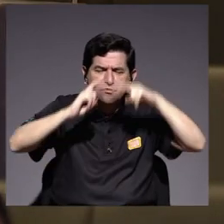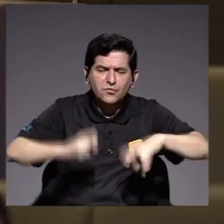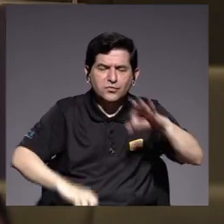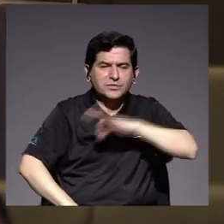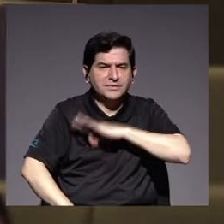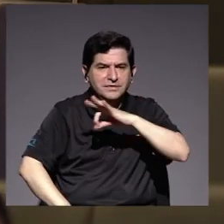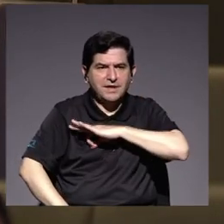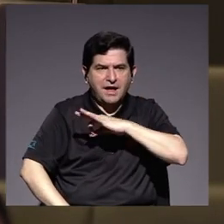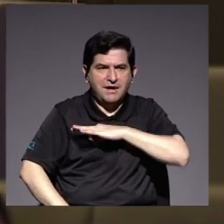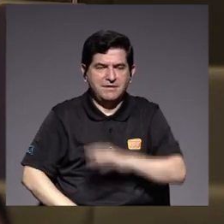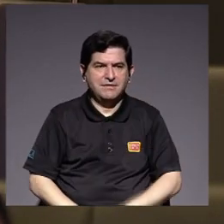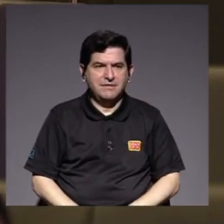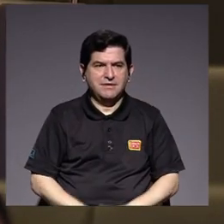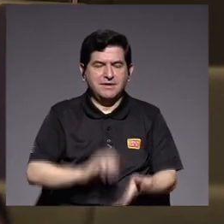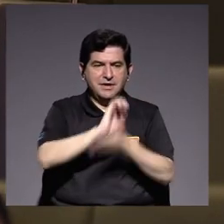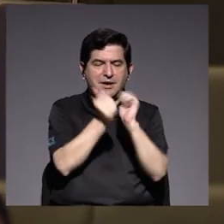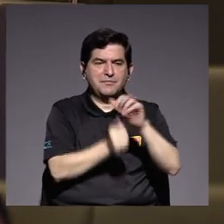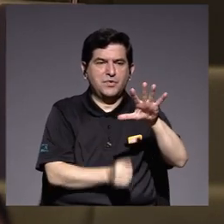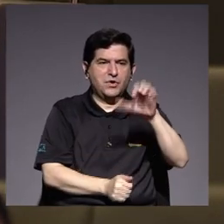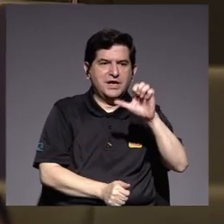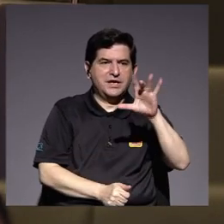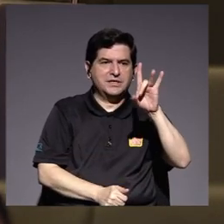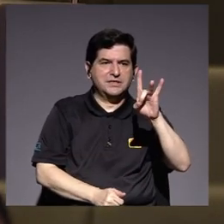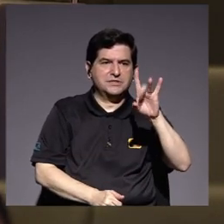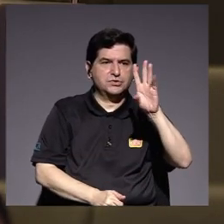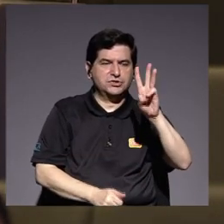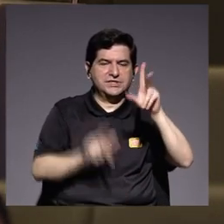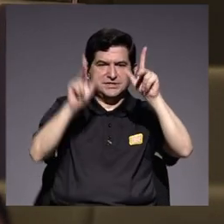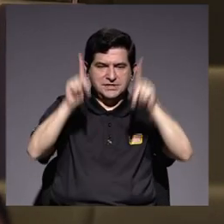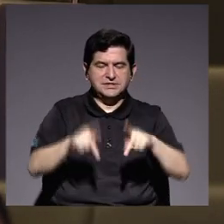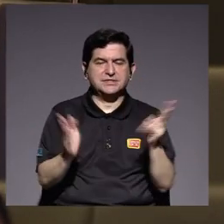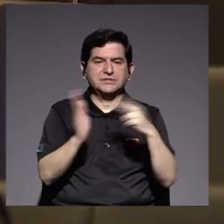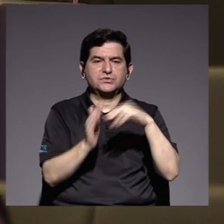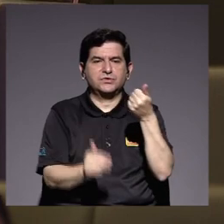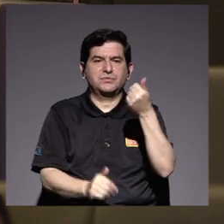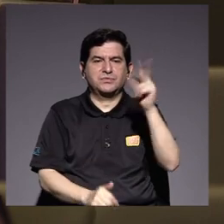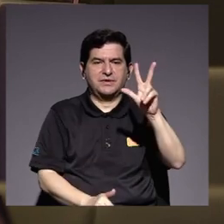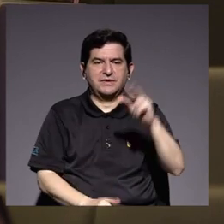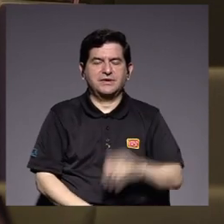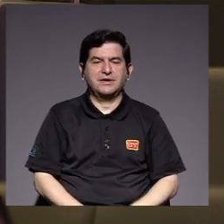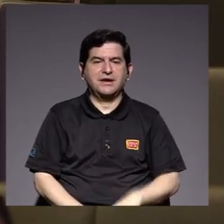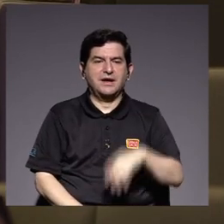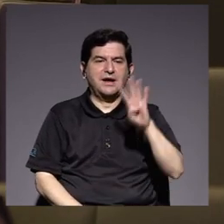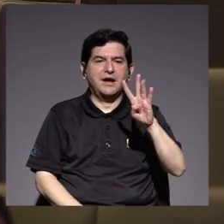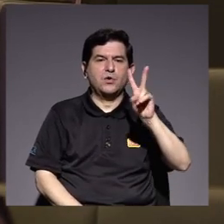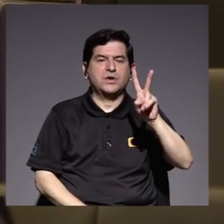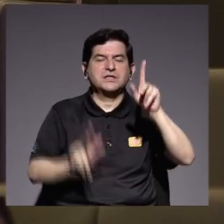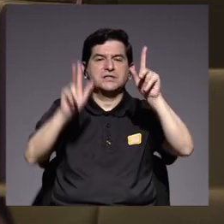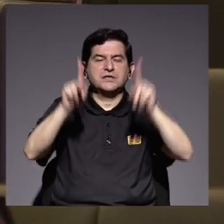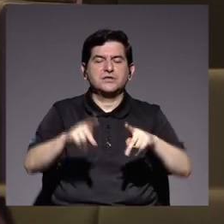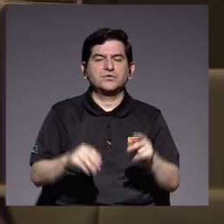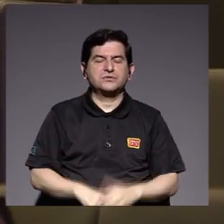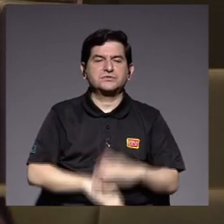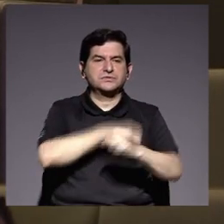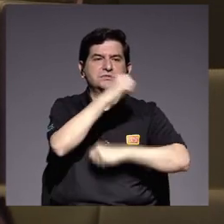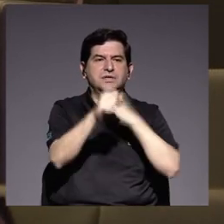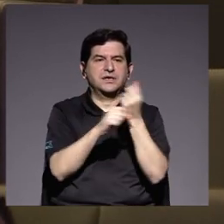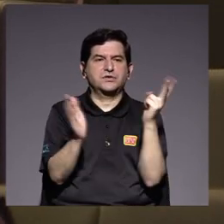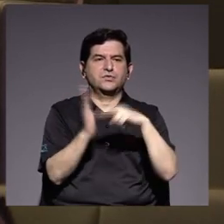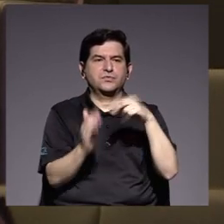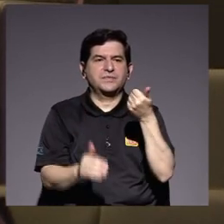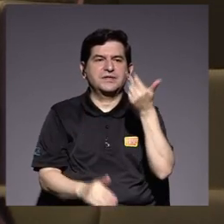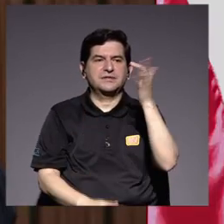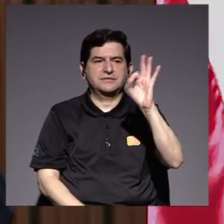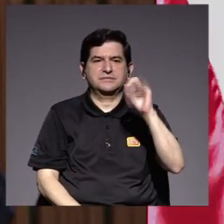beneficio el cual pasó de 586 personas en el 2013 a 42 personas en el año 2019